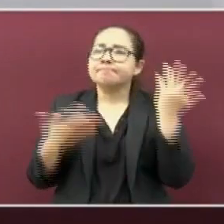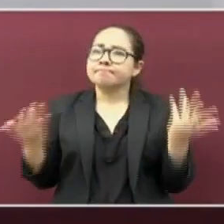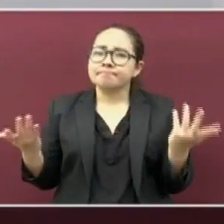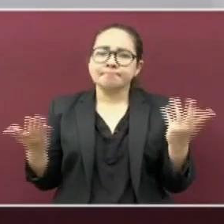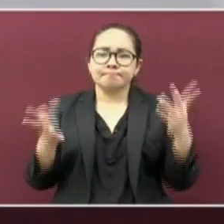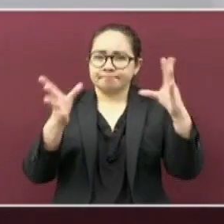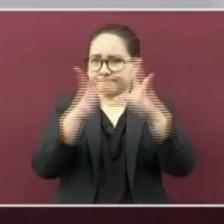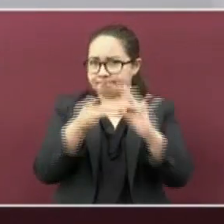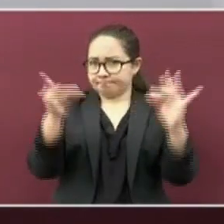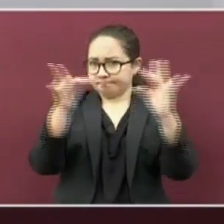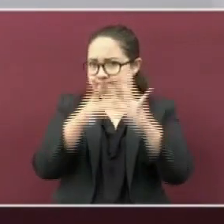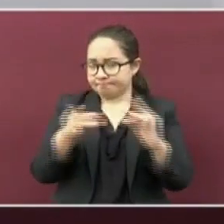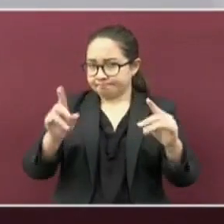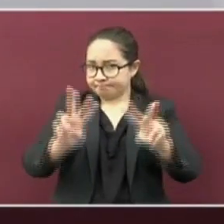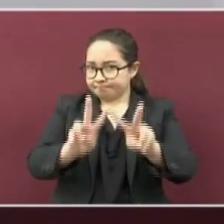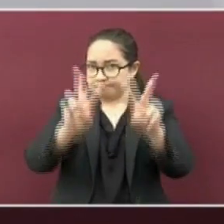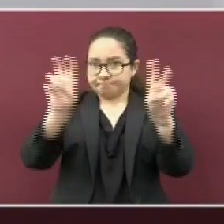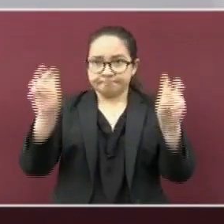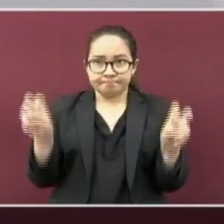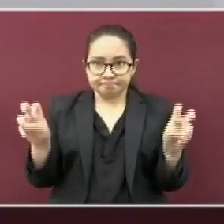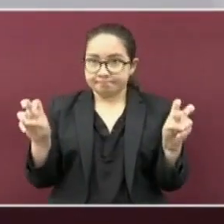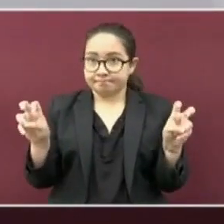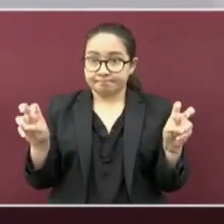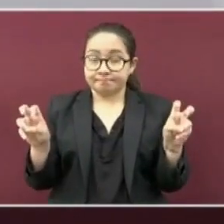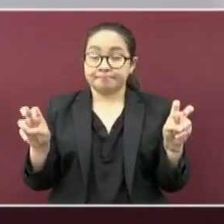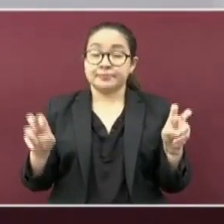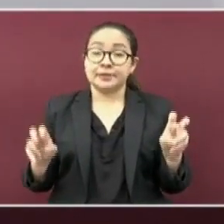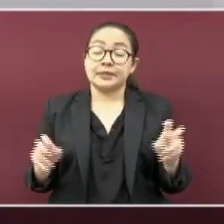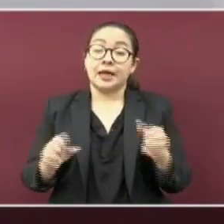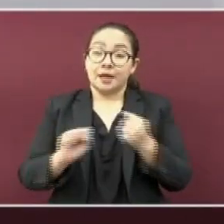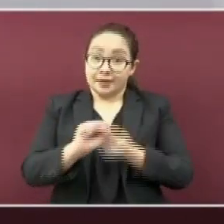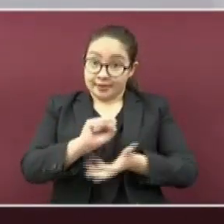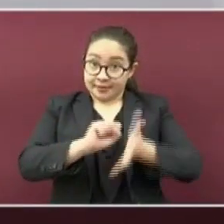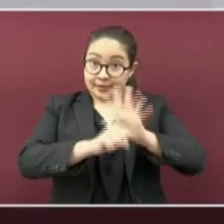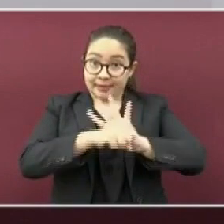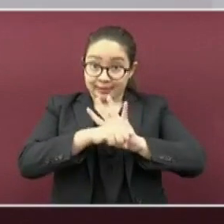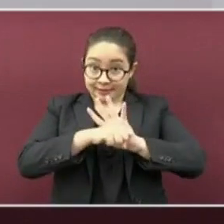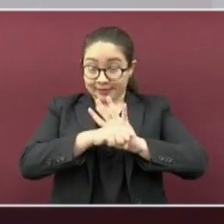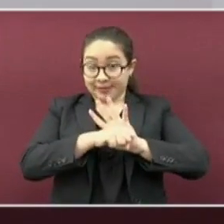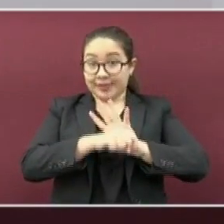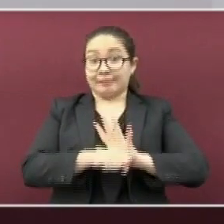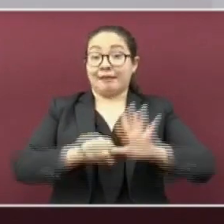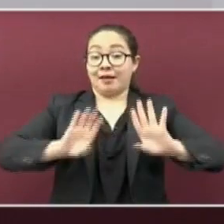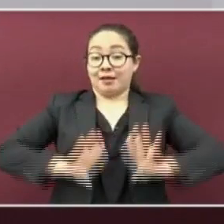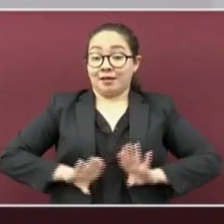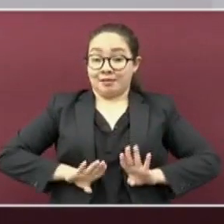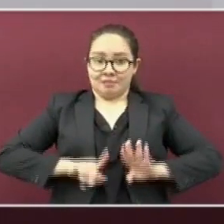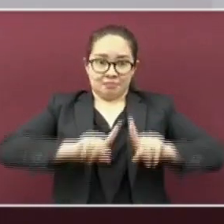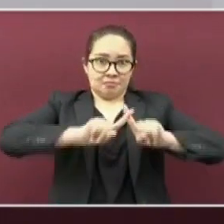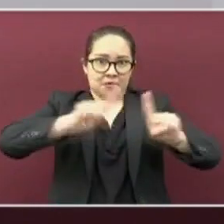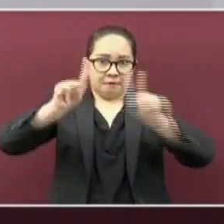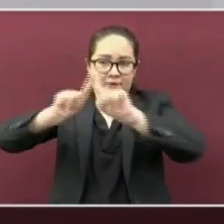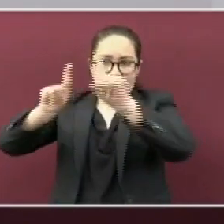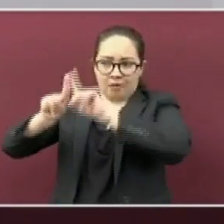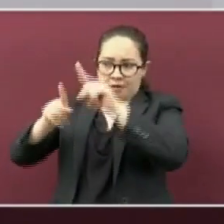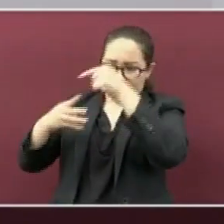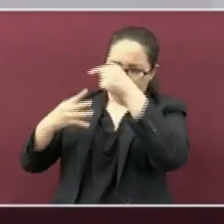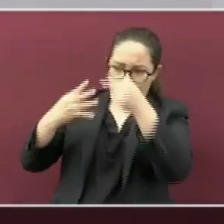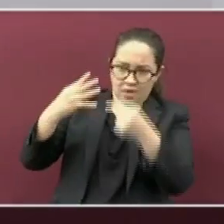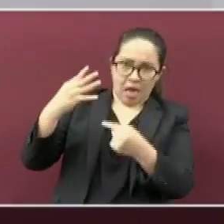al tema de las variantes. que es algo que hemos